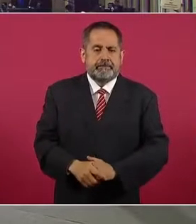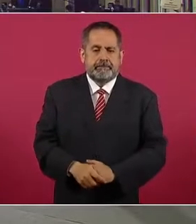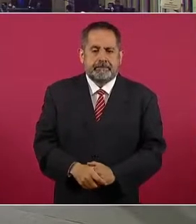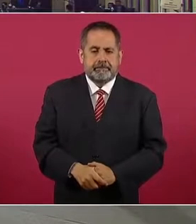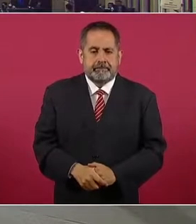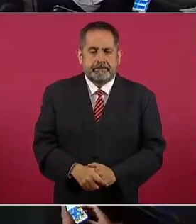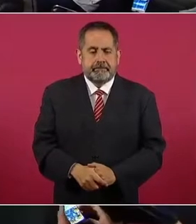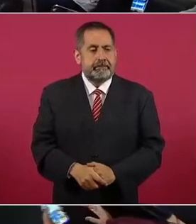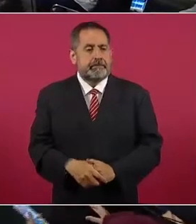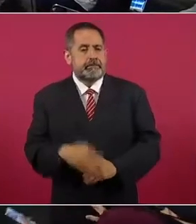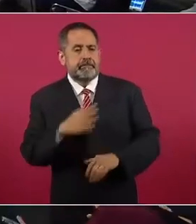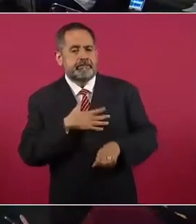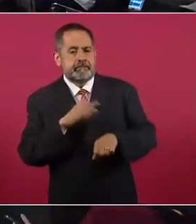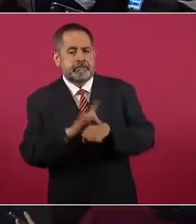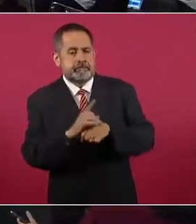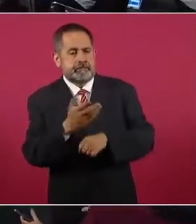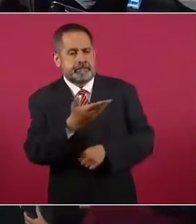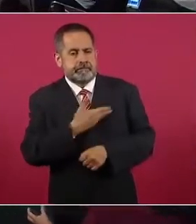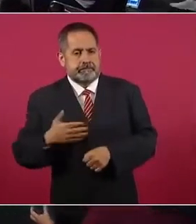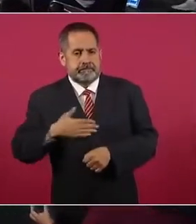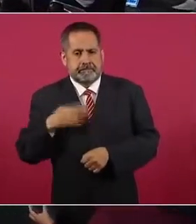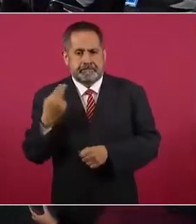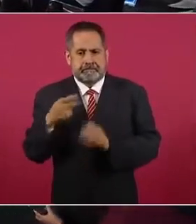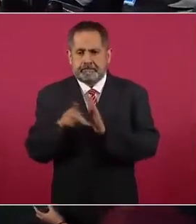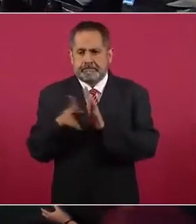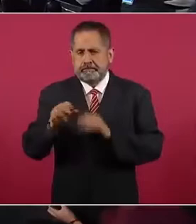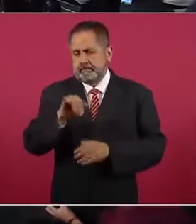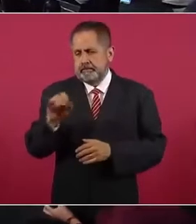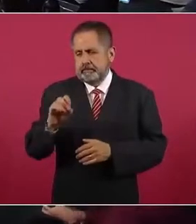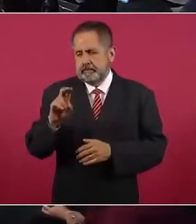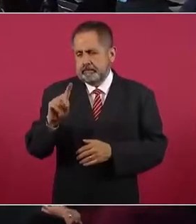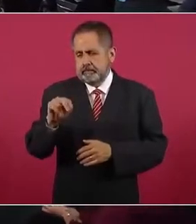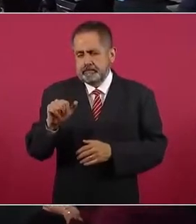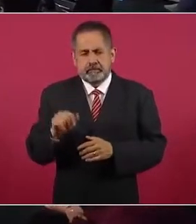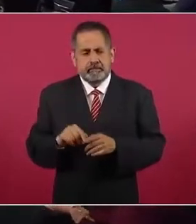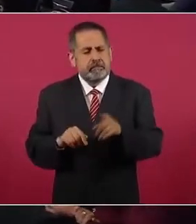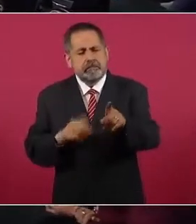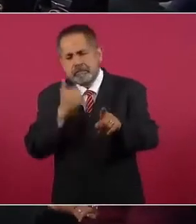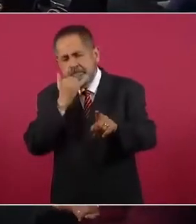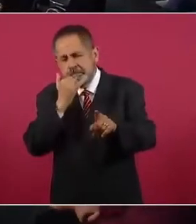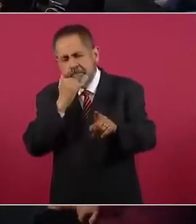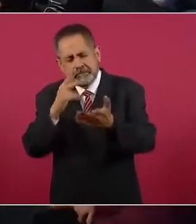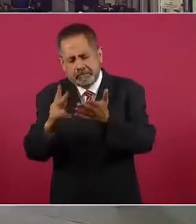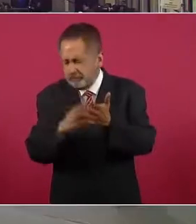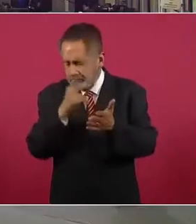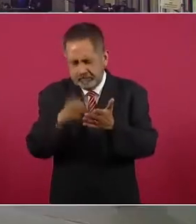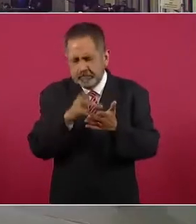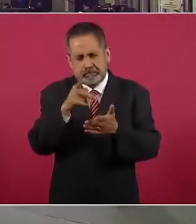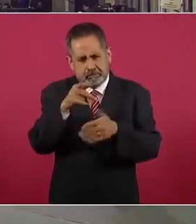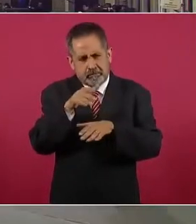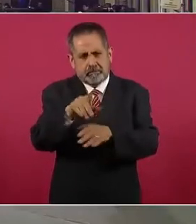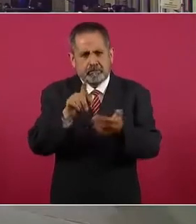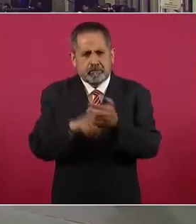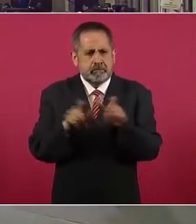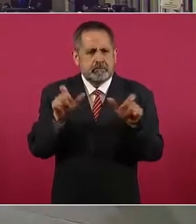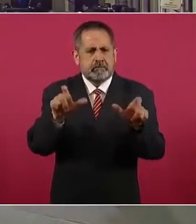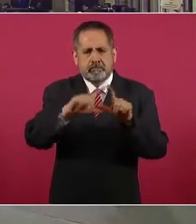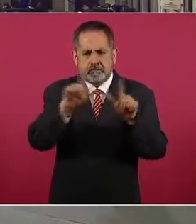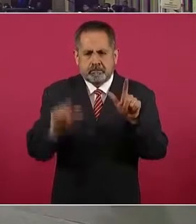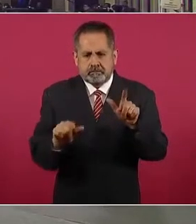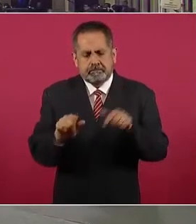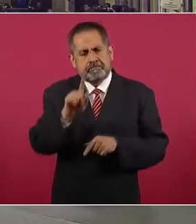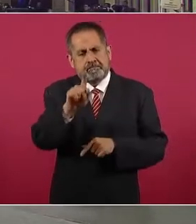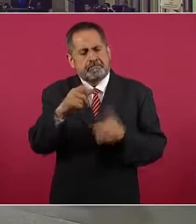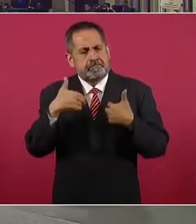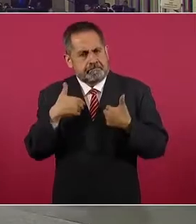Buenos días, presidente. Alonso Bruti de La Jornada. Quisiera insistir con el asunto de la Guardia Nacional, entendiendo su explicación